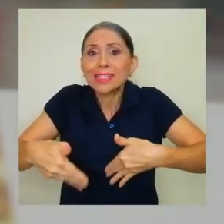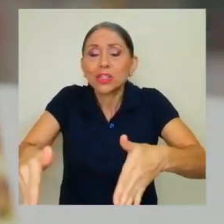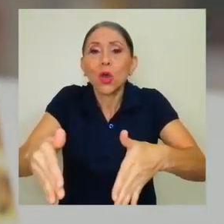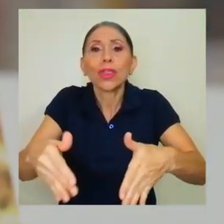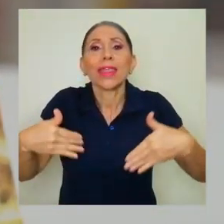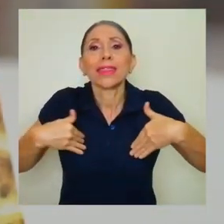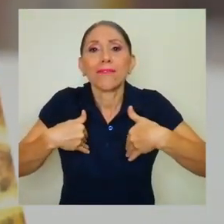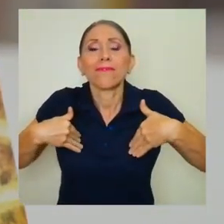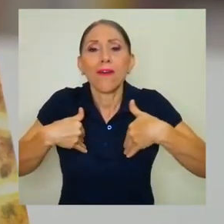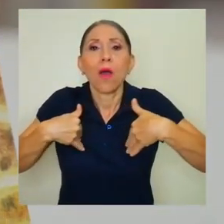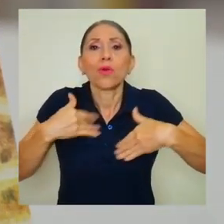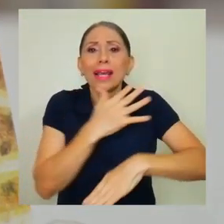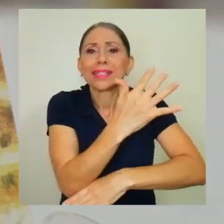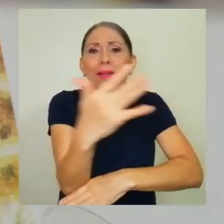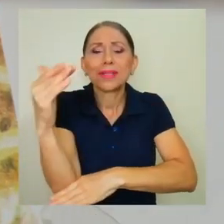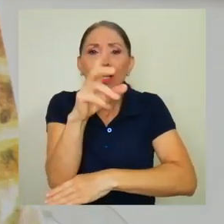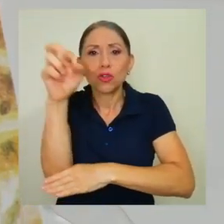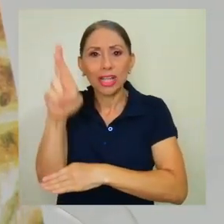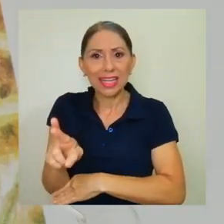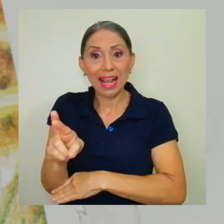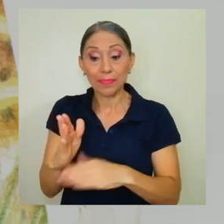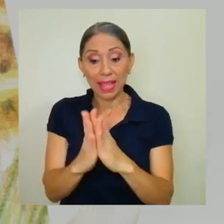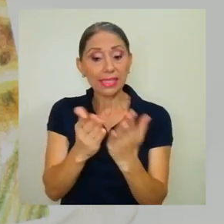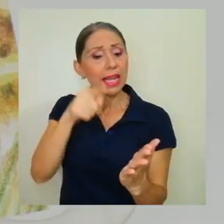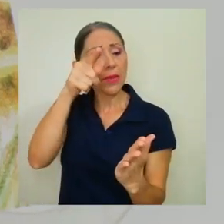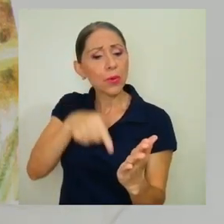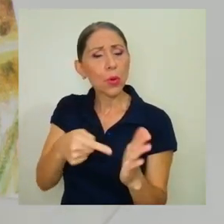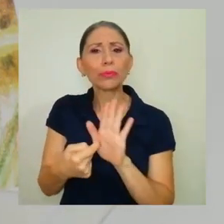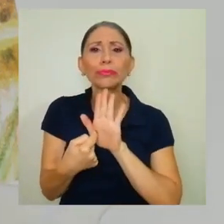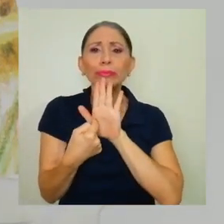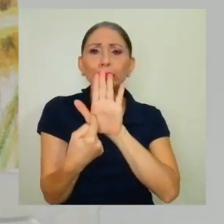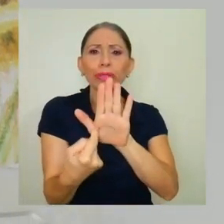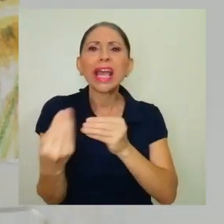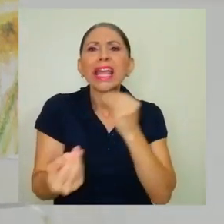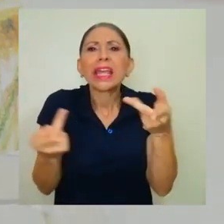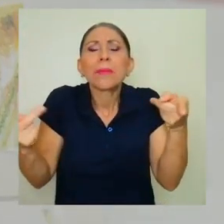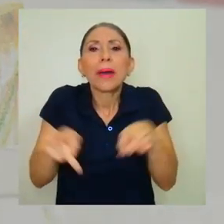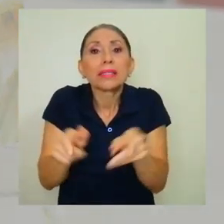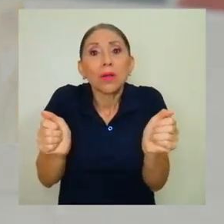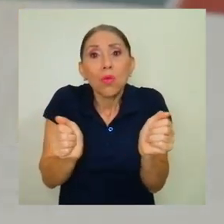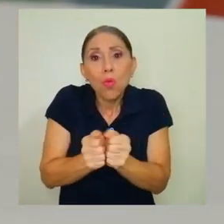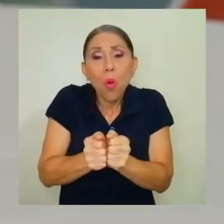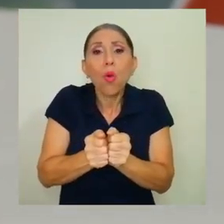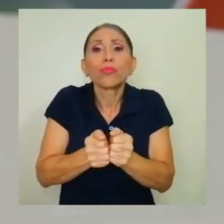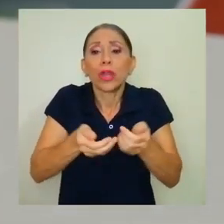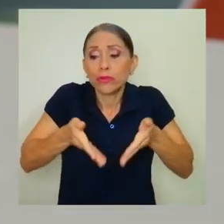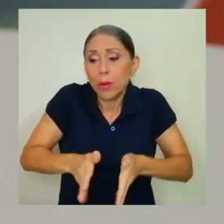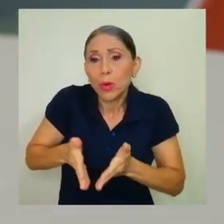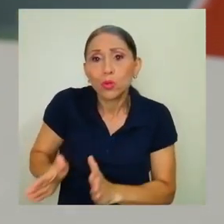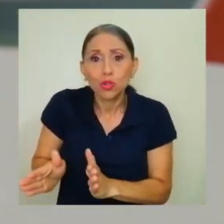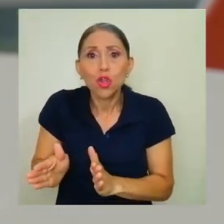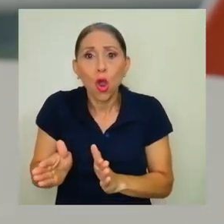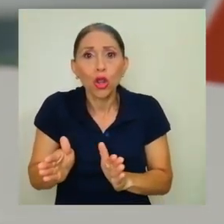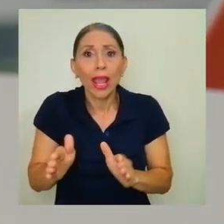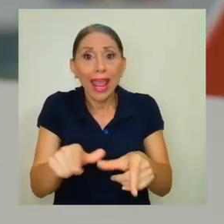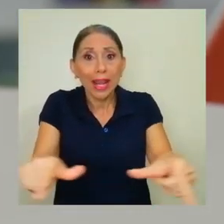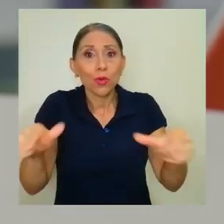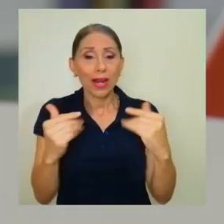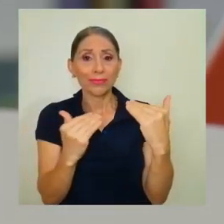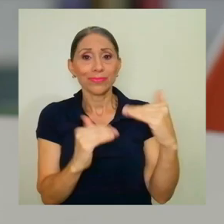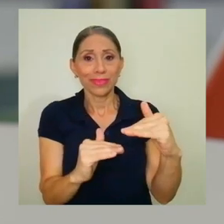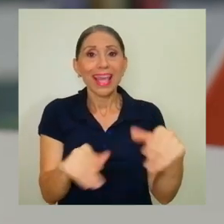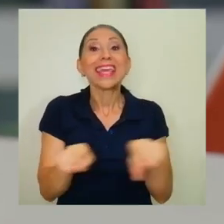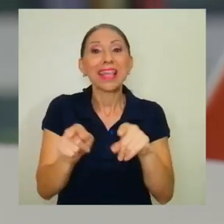Esta obra pretende dar una visión general del estado de la reproducción en cautiverio y liberación de algunas